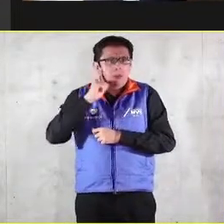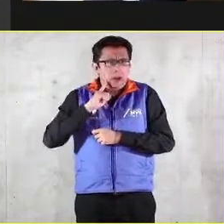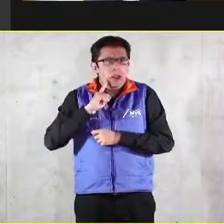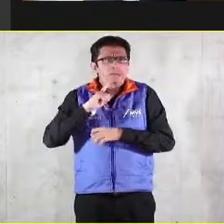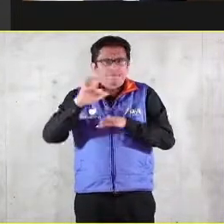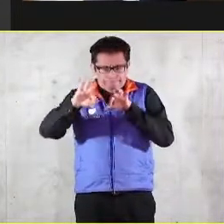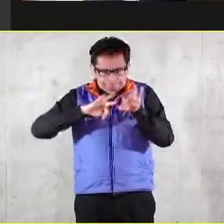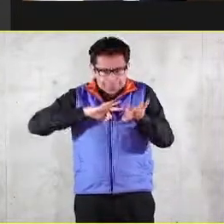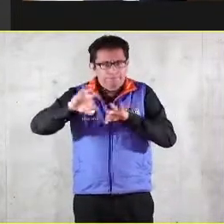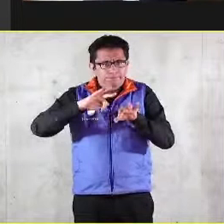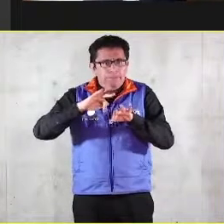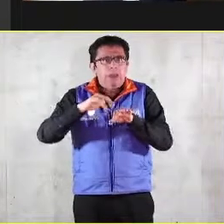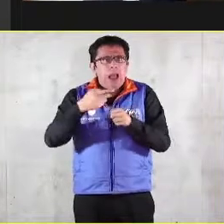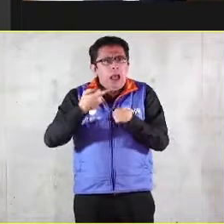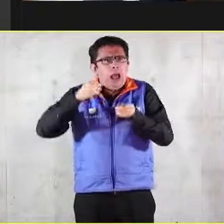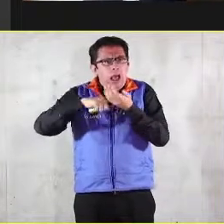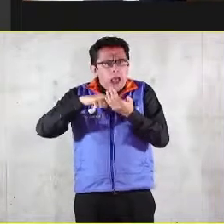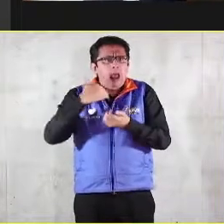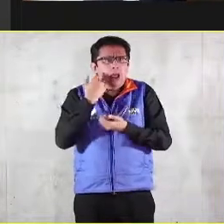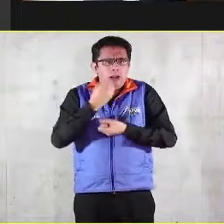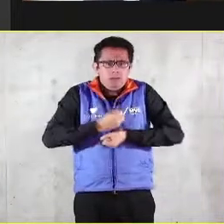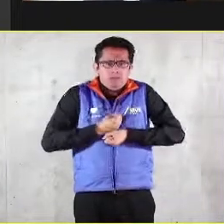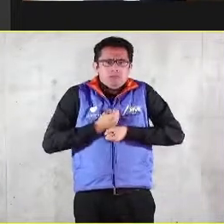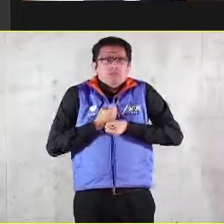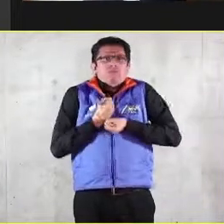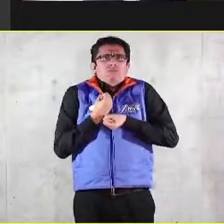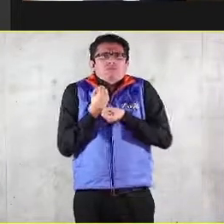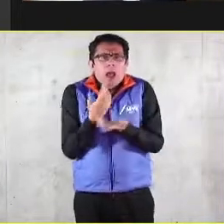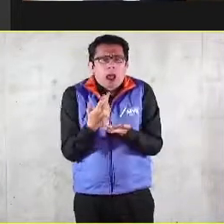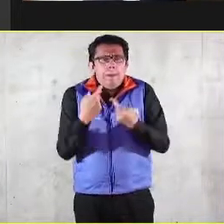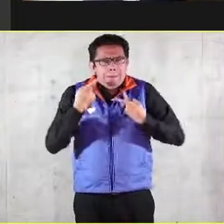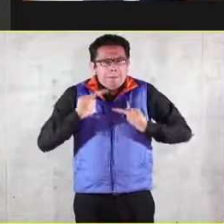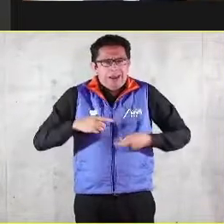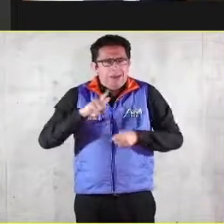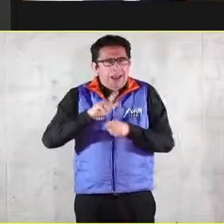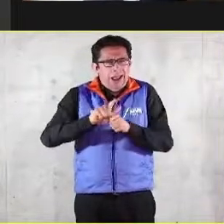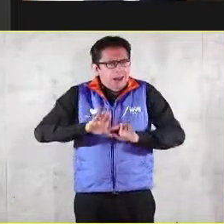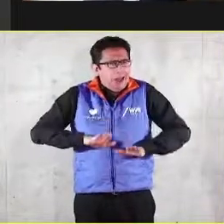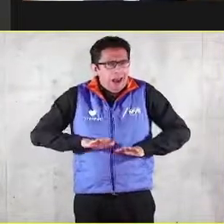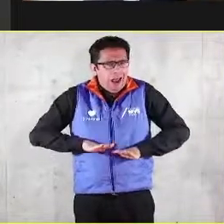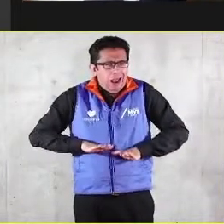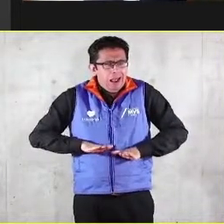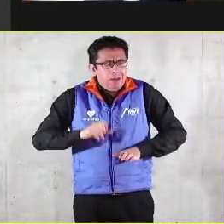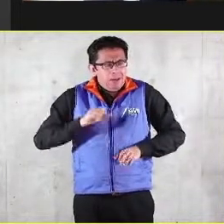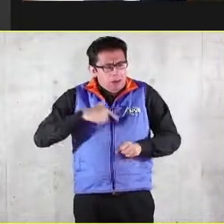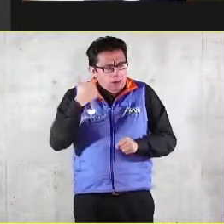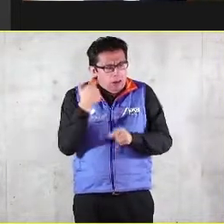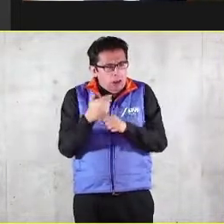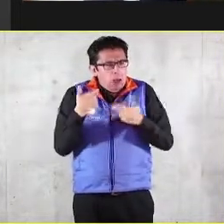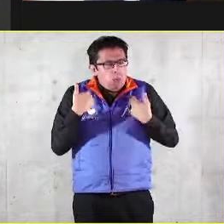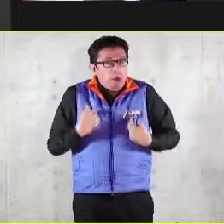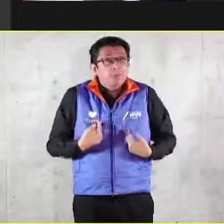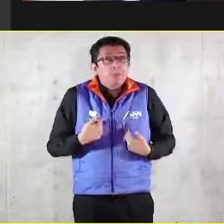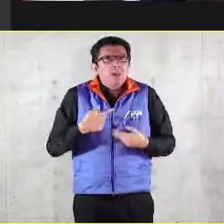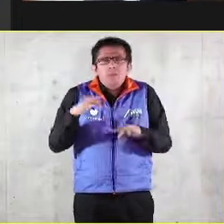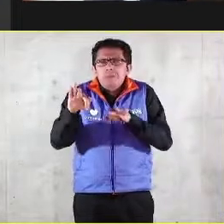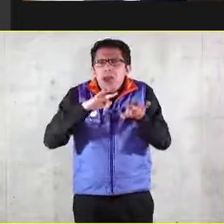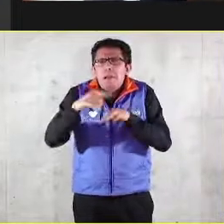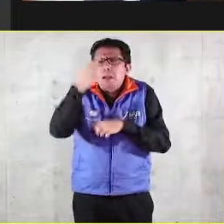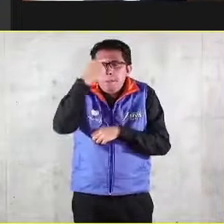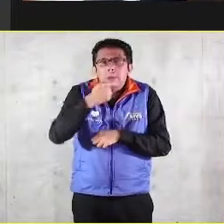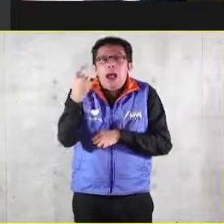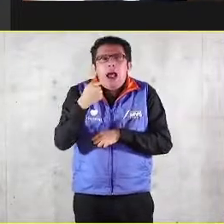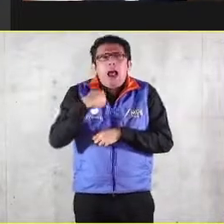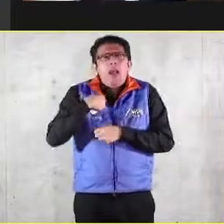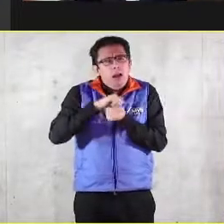personalidad y el reconocimiento pleno de su humanidad. Al final, trabajamos para hacernos más humanos. Y si esto lo